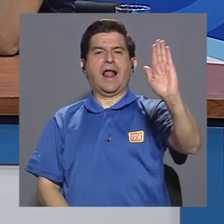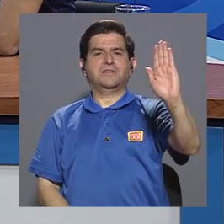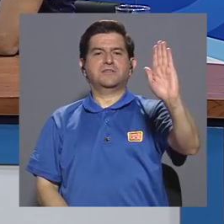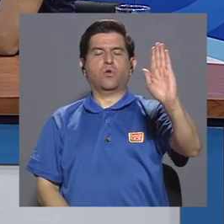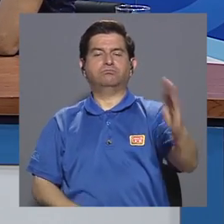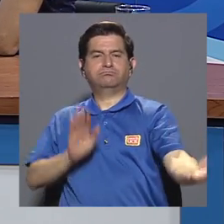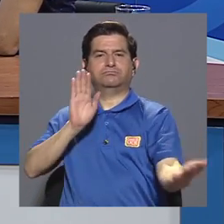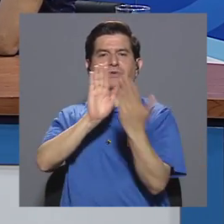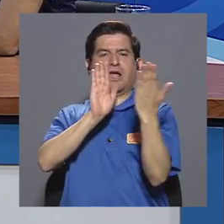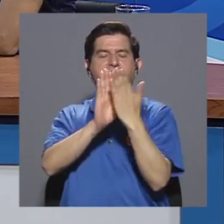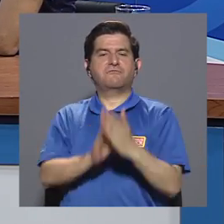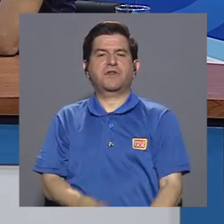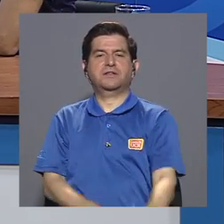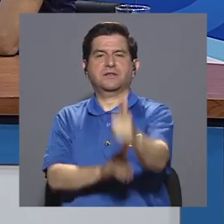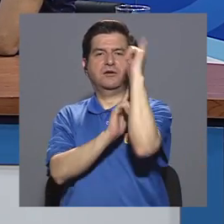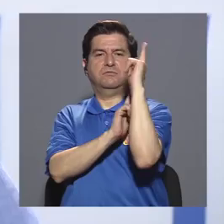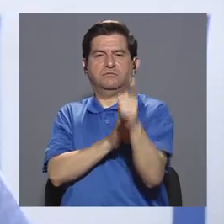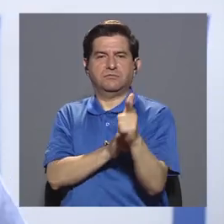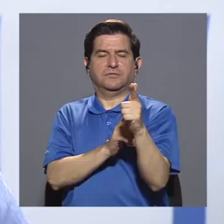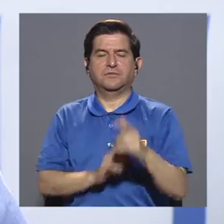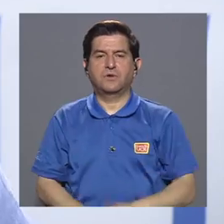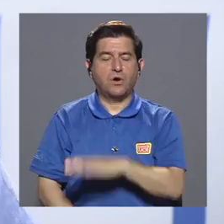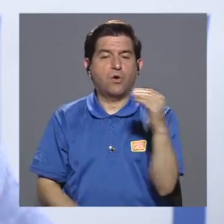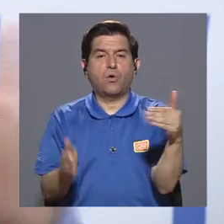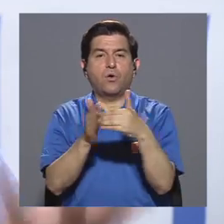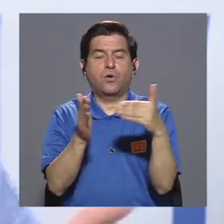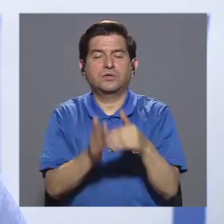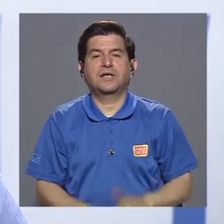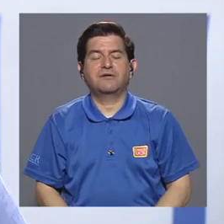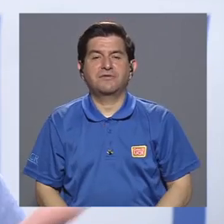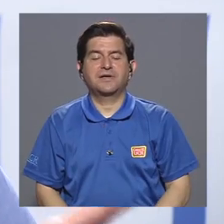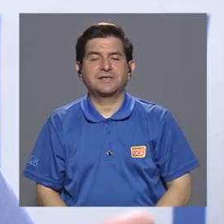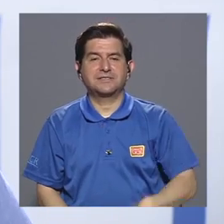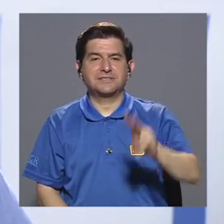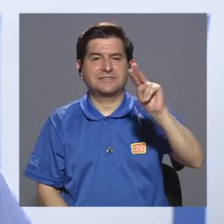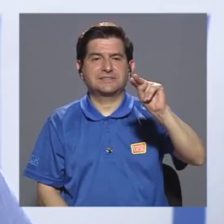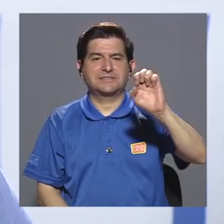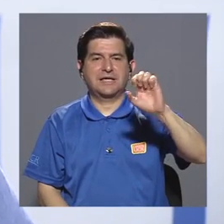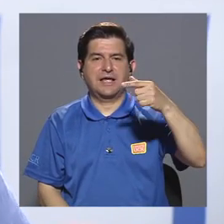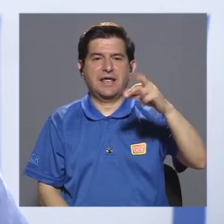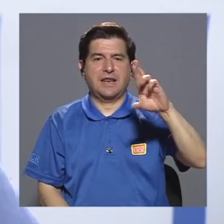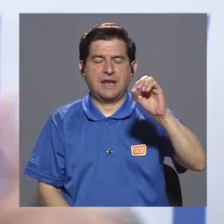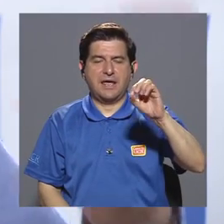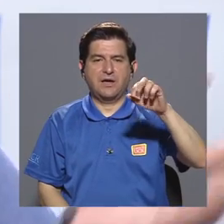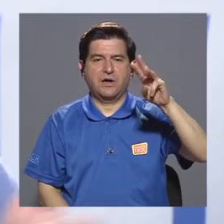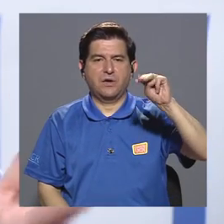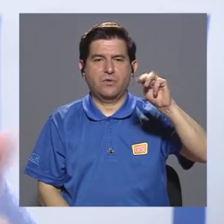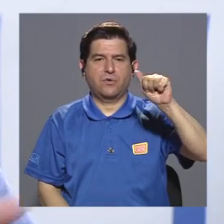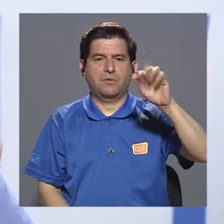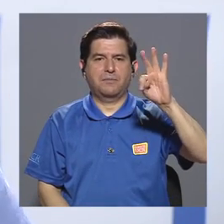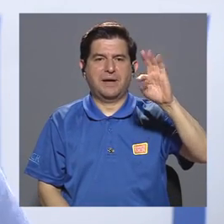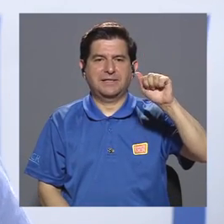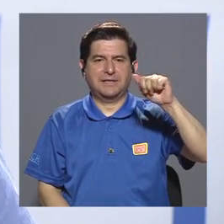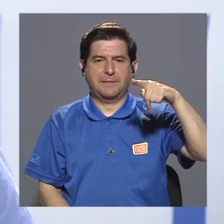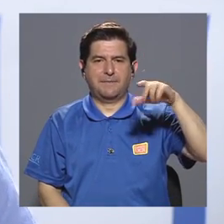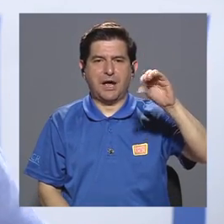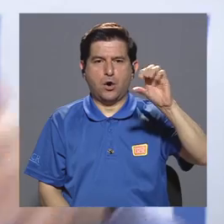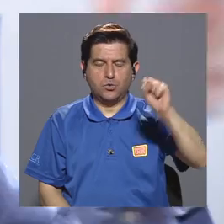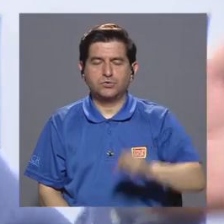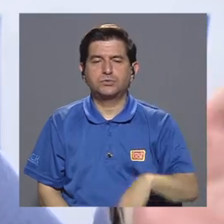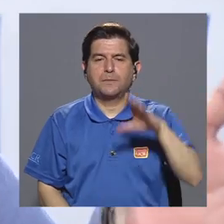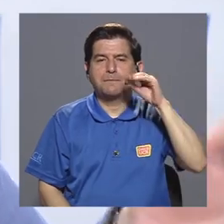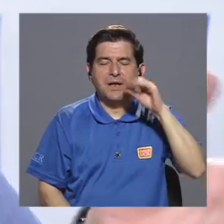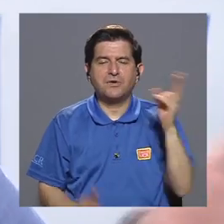se enfrenta a carabineros. O el regreso del negro Matapacos, que es un perro que en